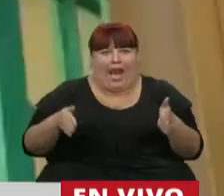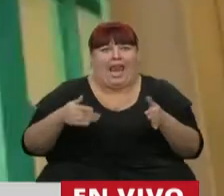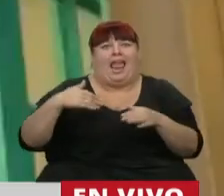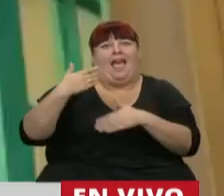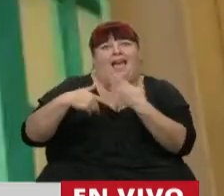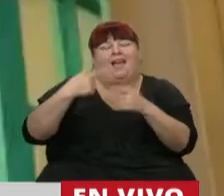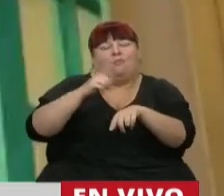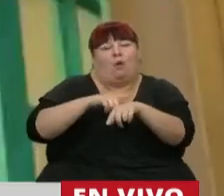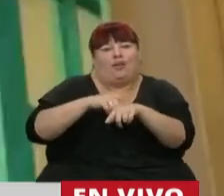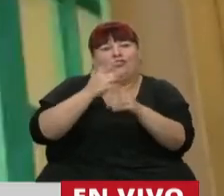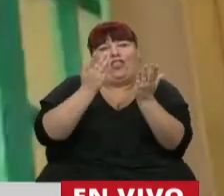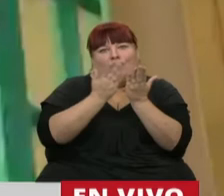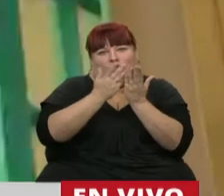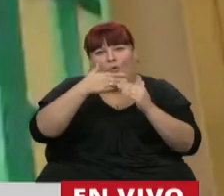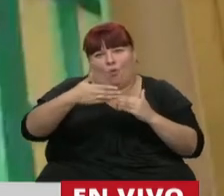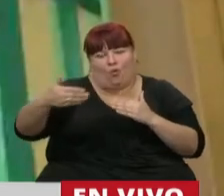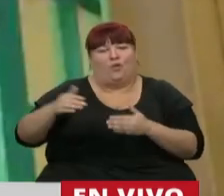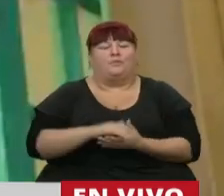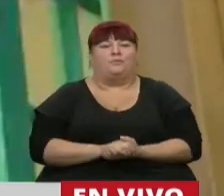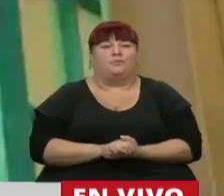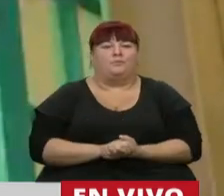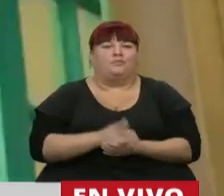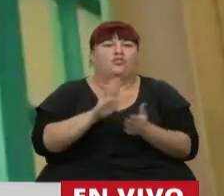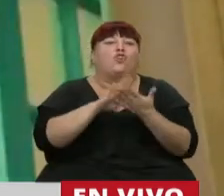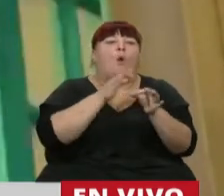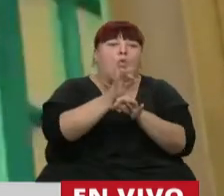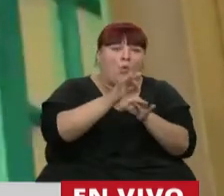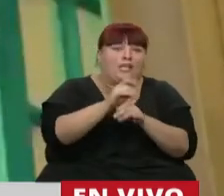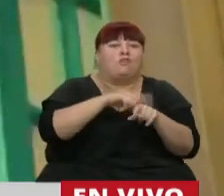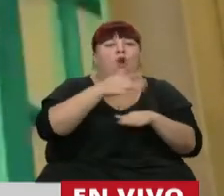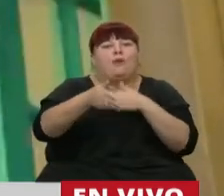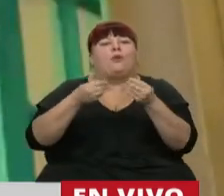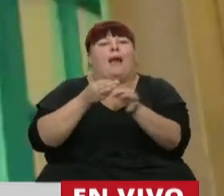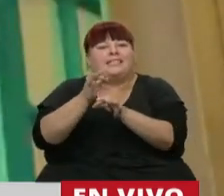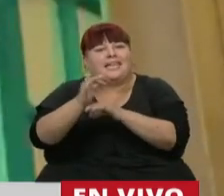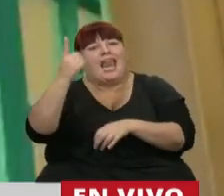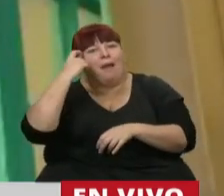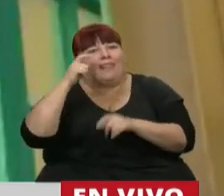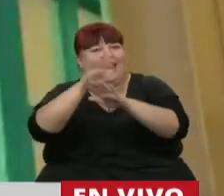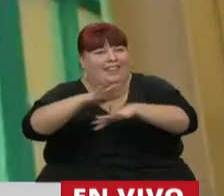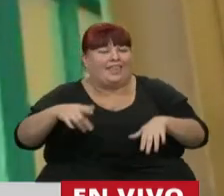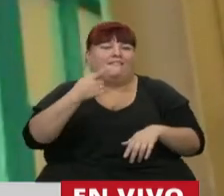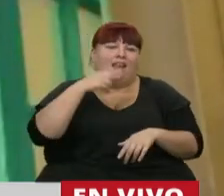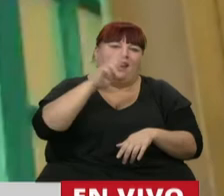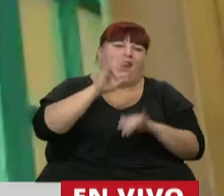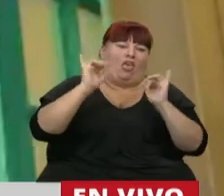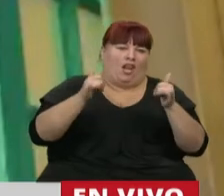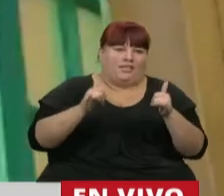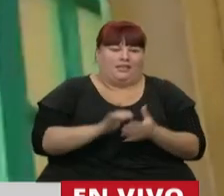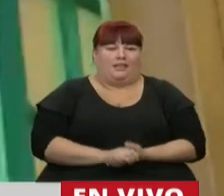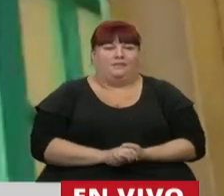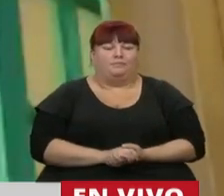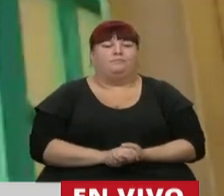trayectorias educativas y en el proceso de enseñanza-aprendizaje a nuestros niños, niñas y adolescentes.